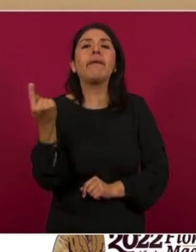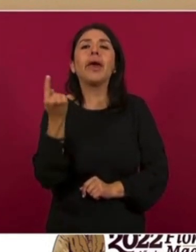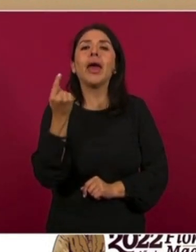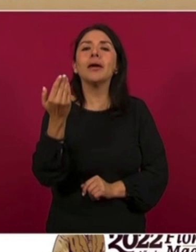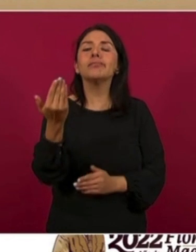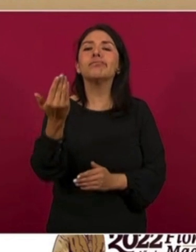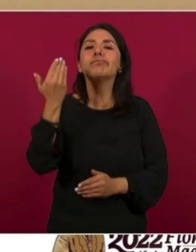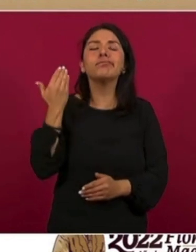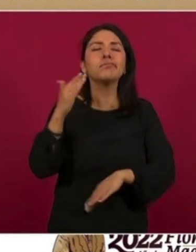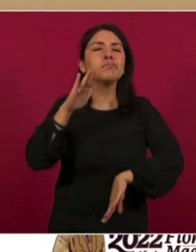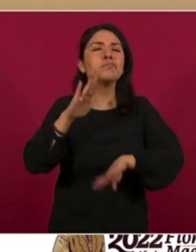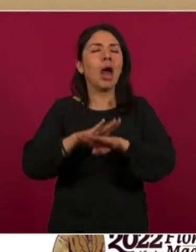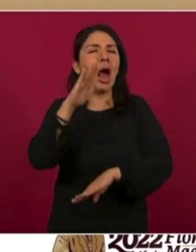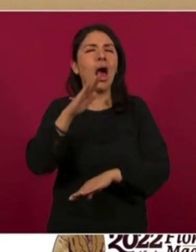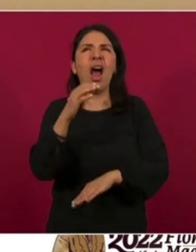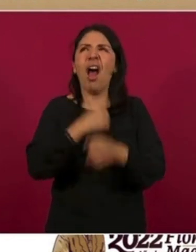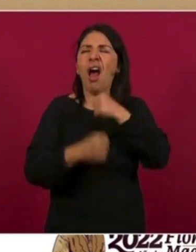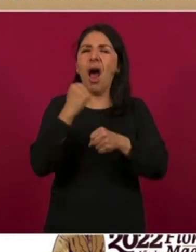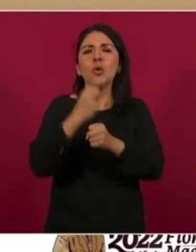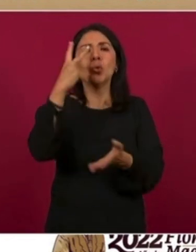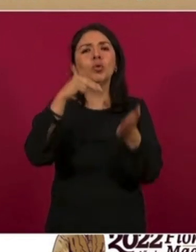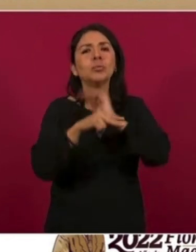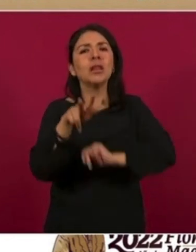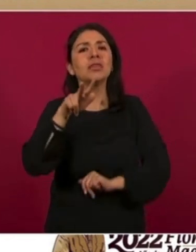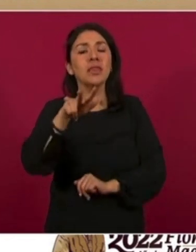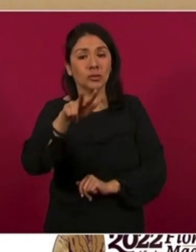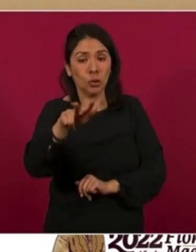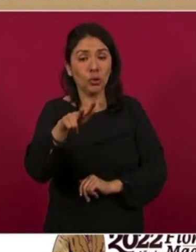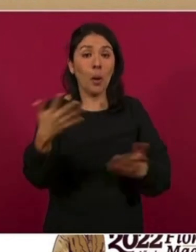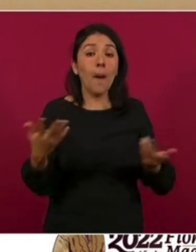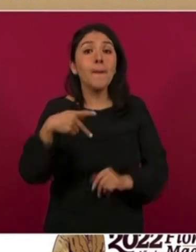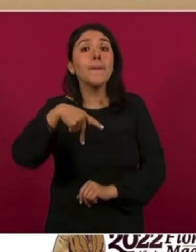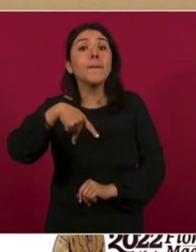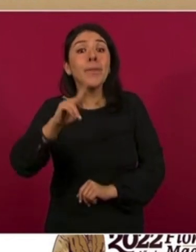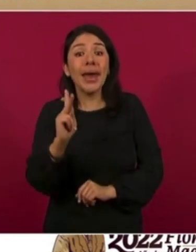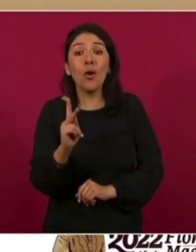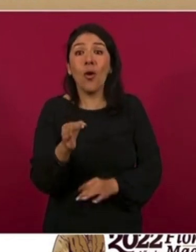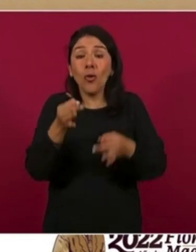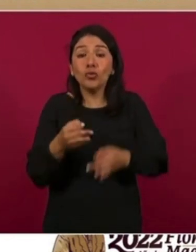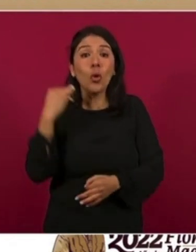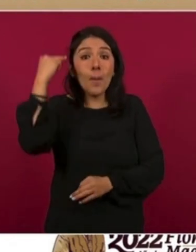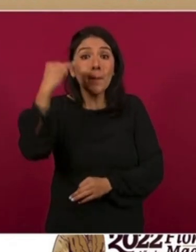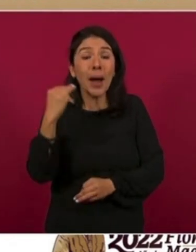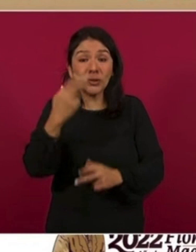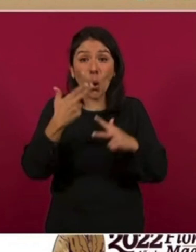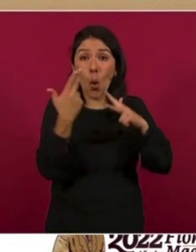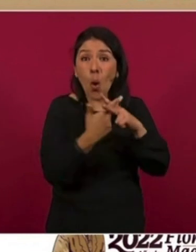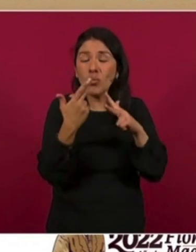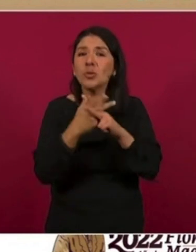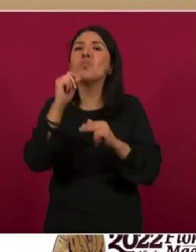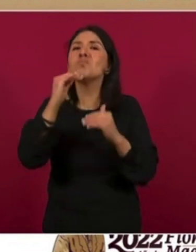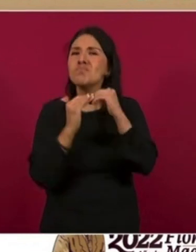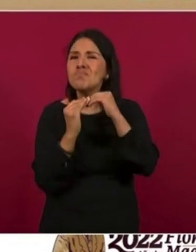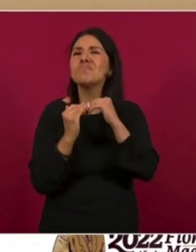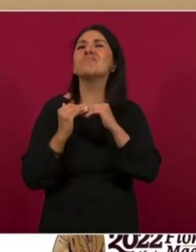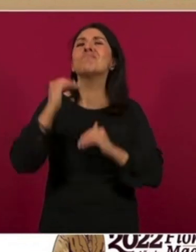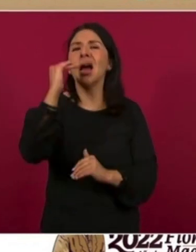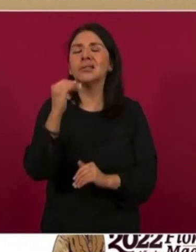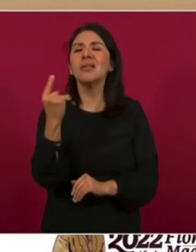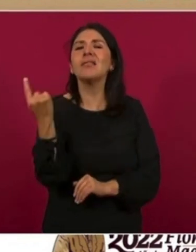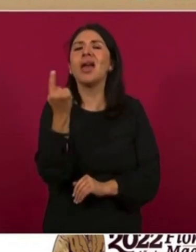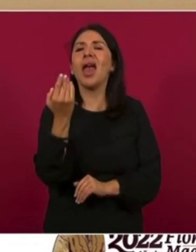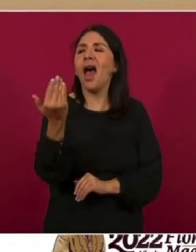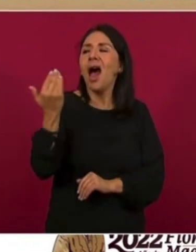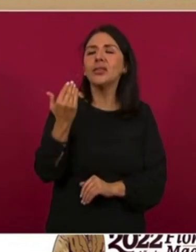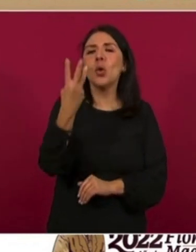con el máximo histórico de 2018. Sin embargo, en marzo los homicidios aumentaron respecto